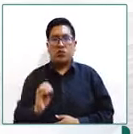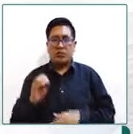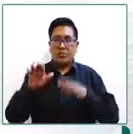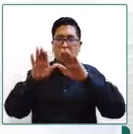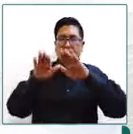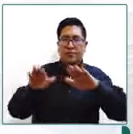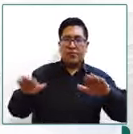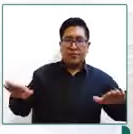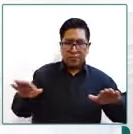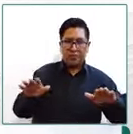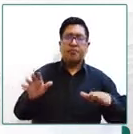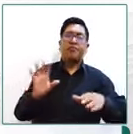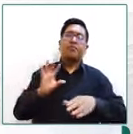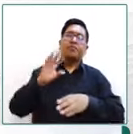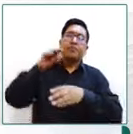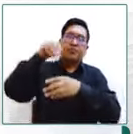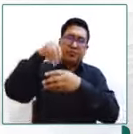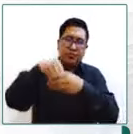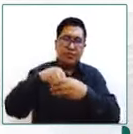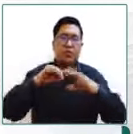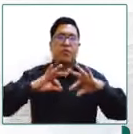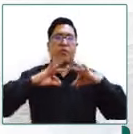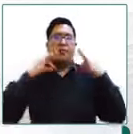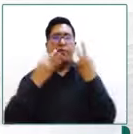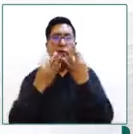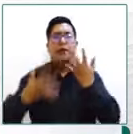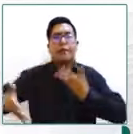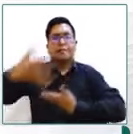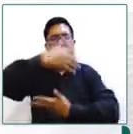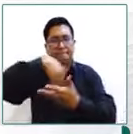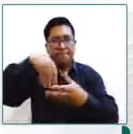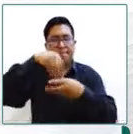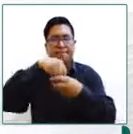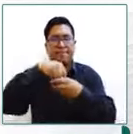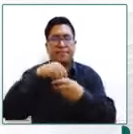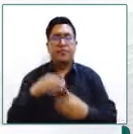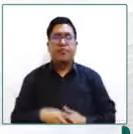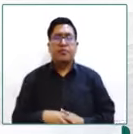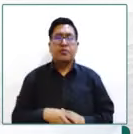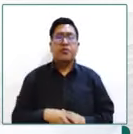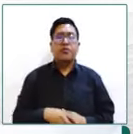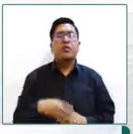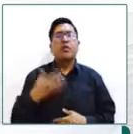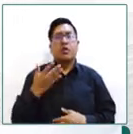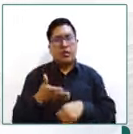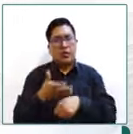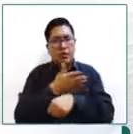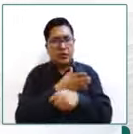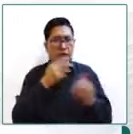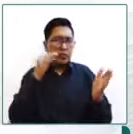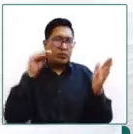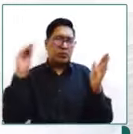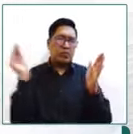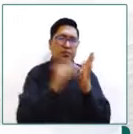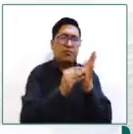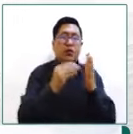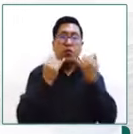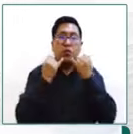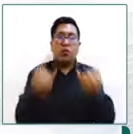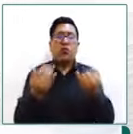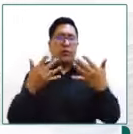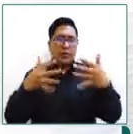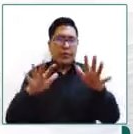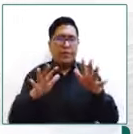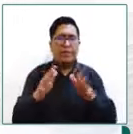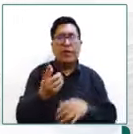adolescentes se encuentran en proceso de reintegración familiar también eso se ha llegado a advertir en el informe y se advierte también que